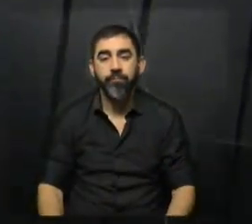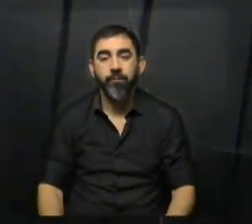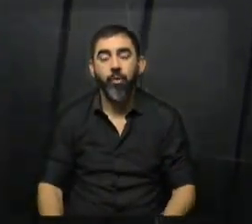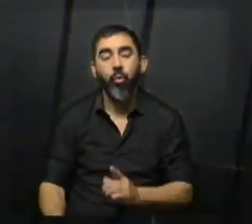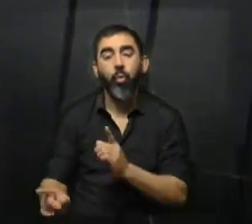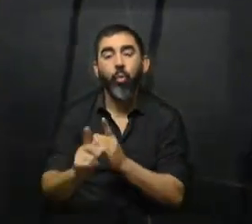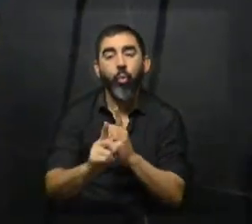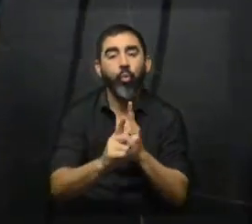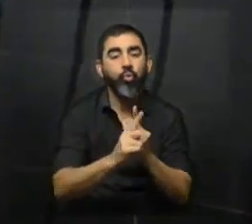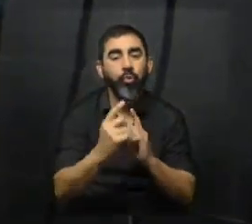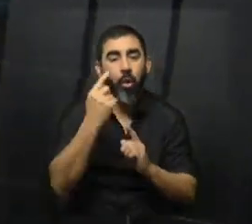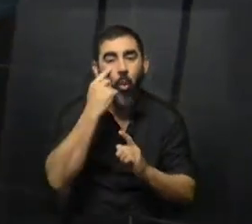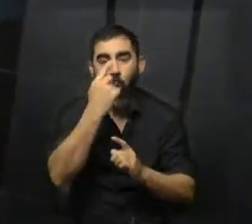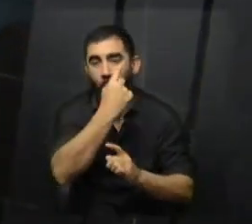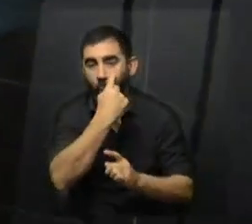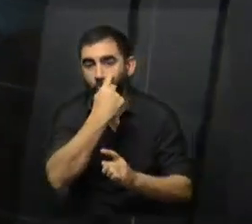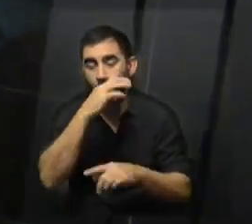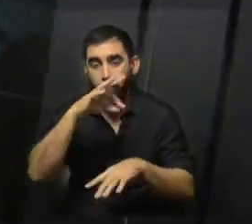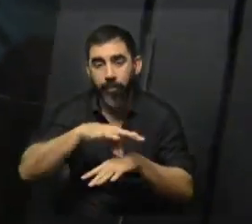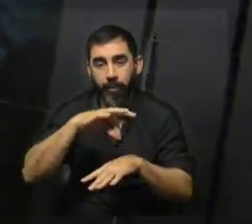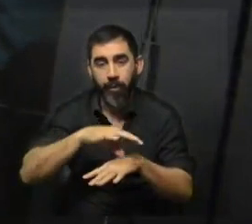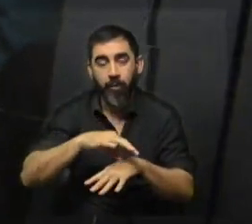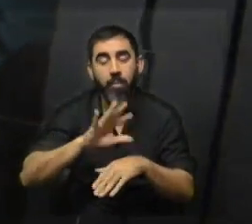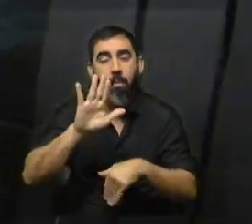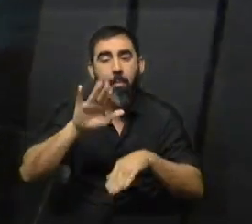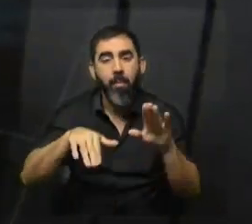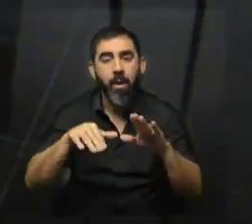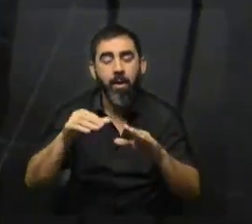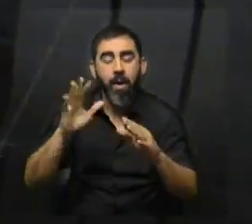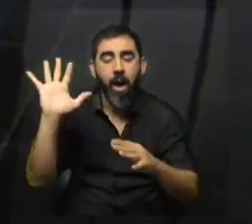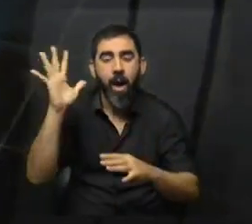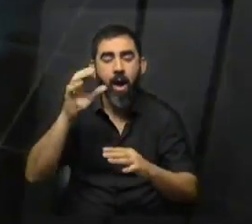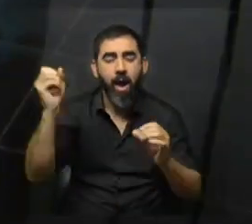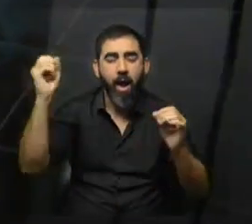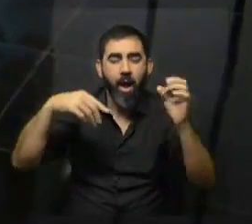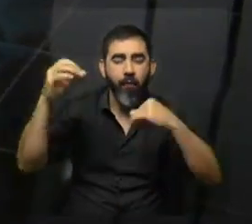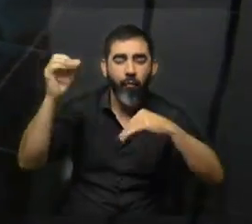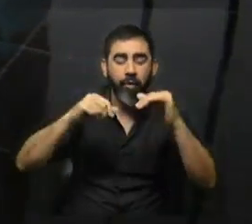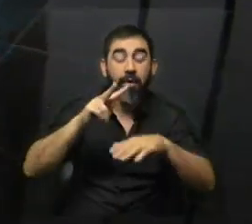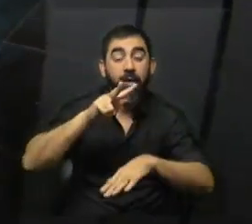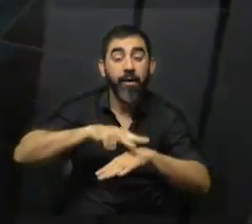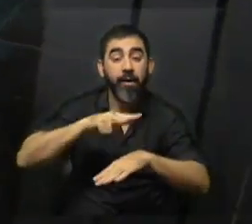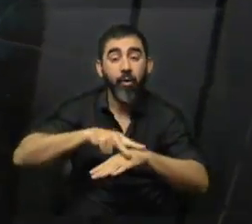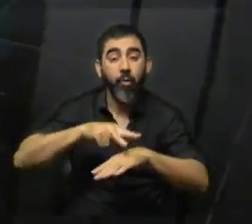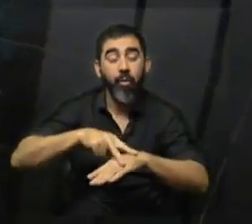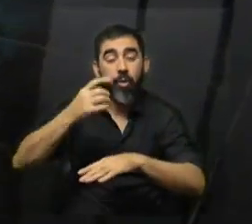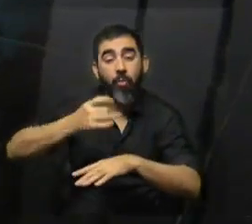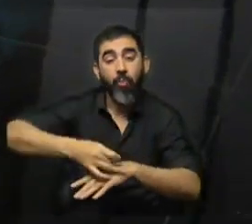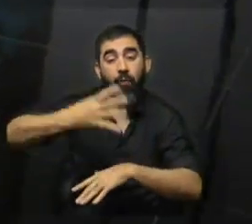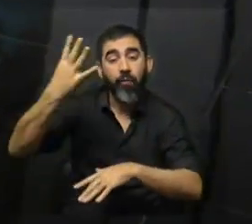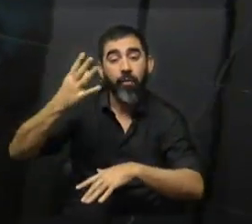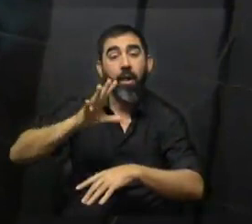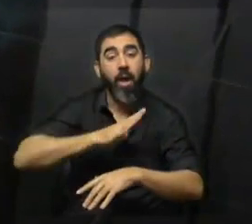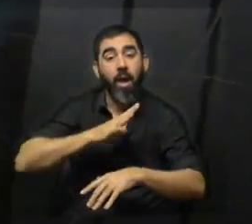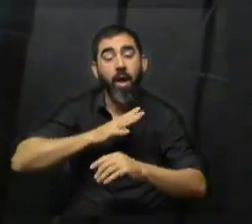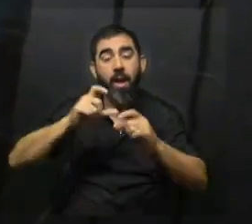consultas oftalmológicas por, bueno, el incremento de plátanos en la vida pública. Y de las recomendaciones de los especialistas destacamos que hay